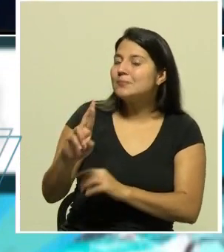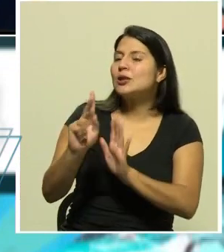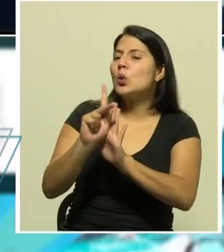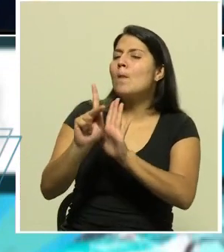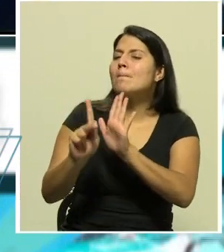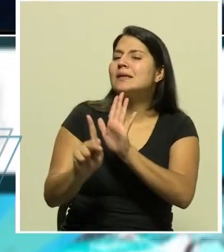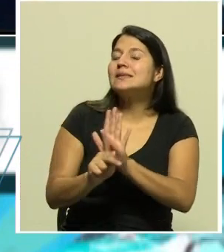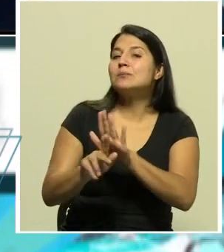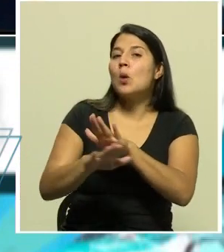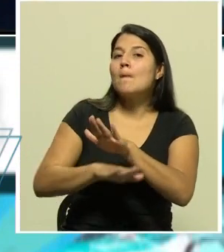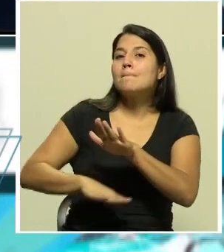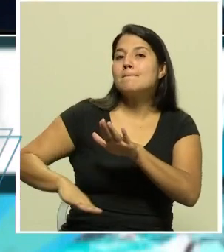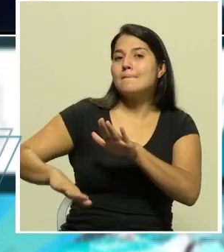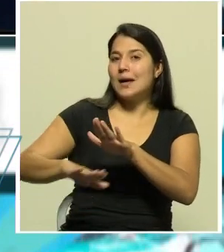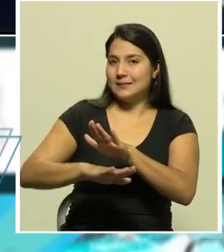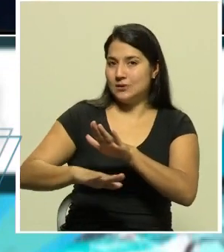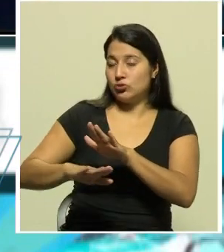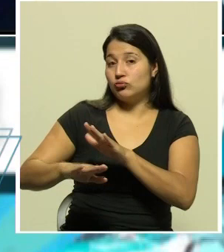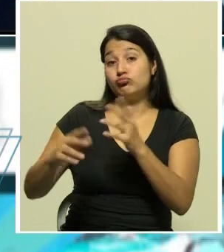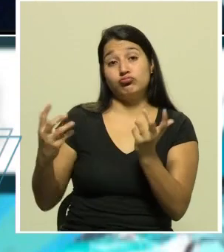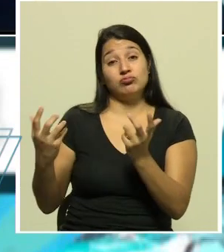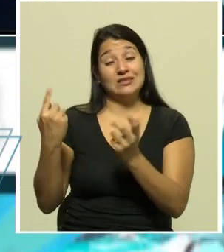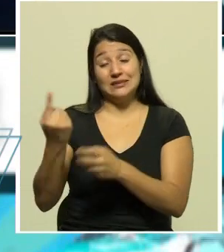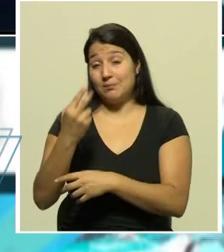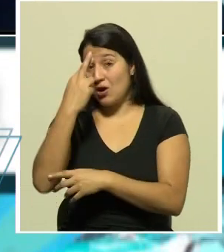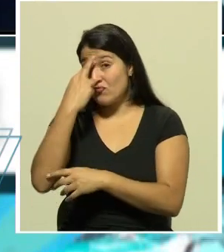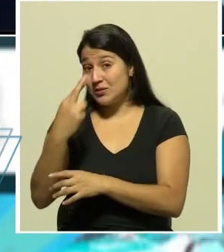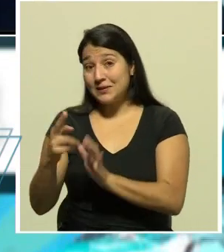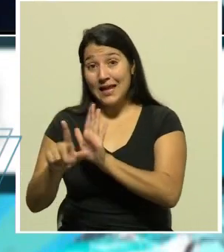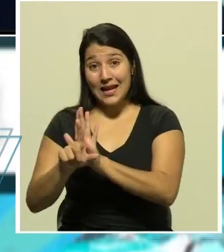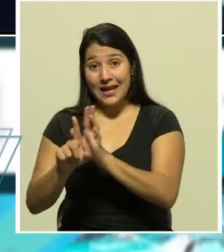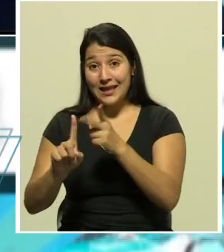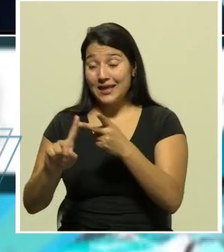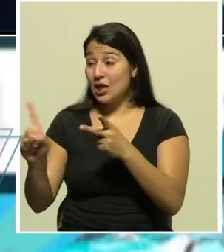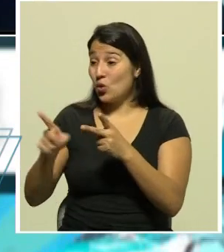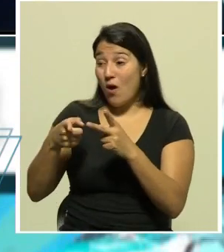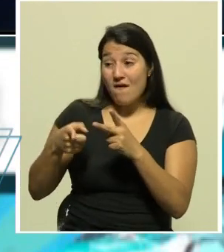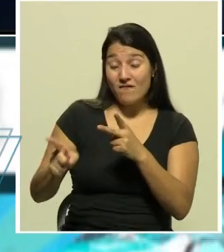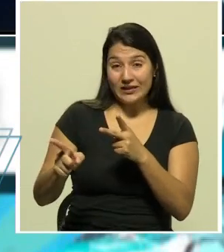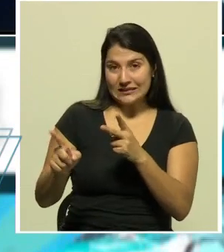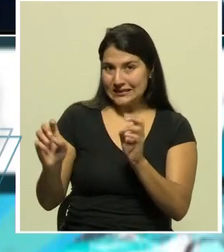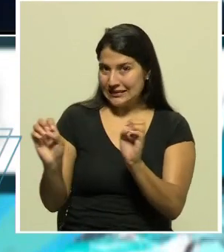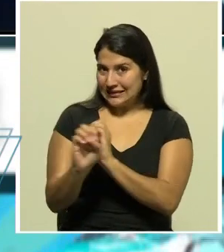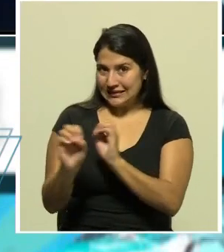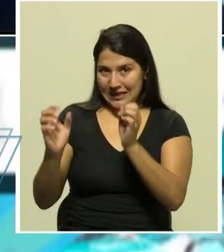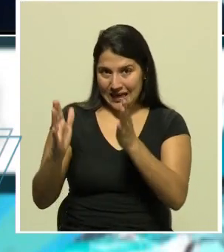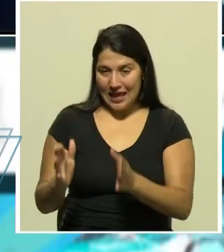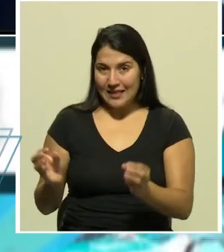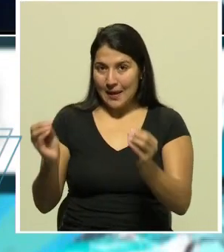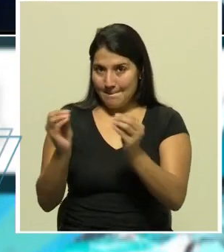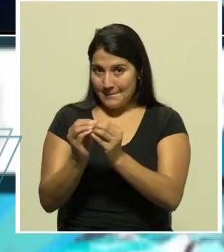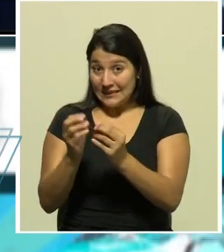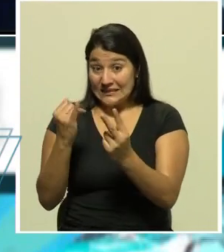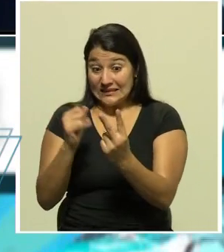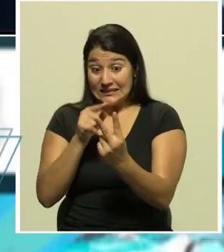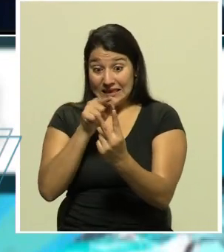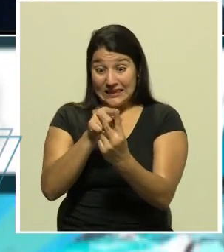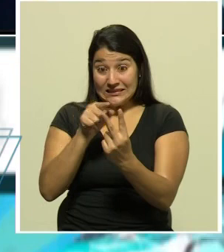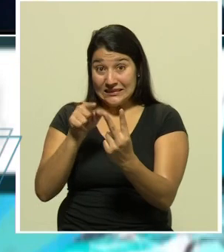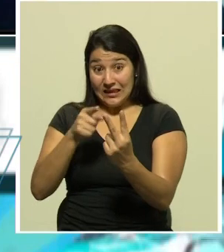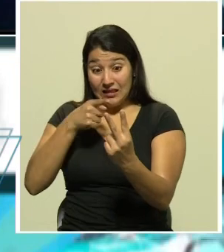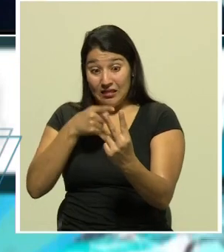fundamental no se violente la ley y no se daña terceros en el momento que entramos en una de esas dos